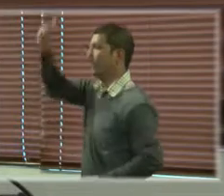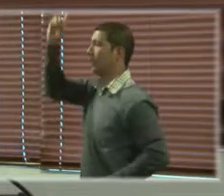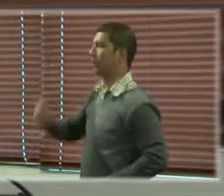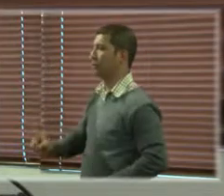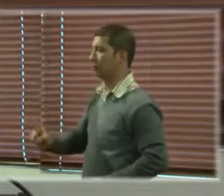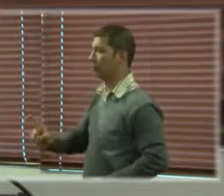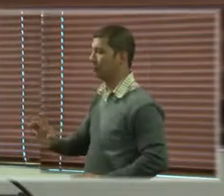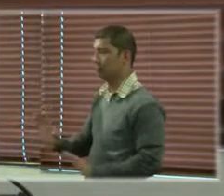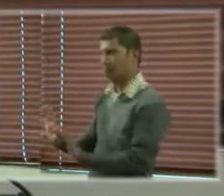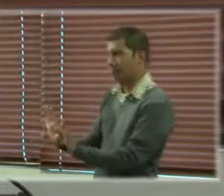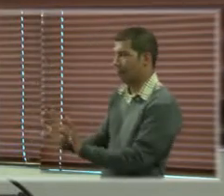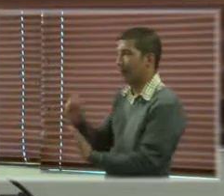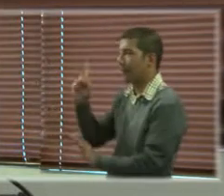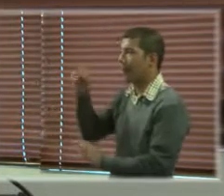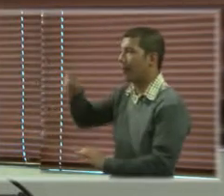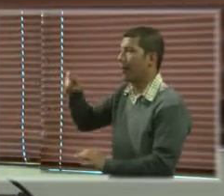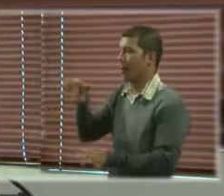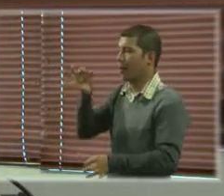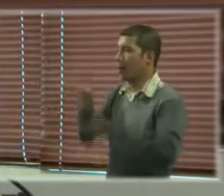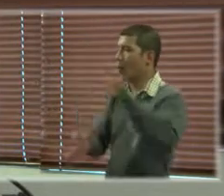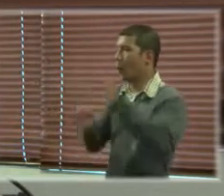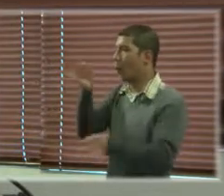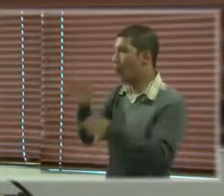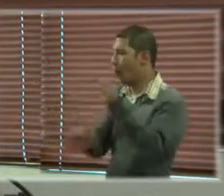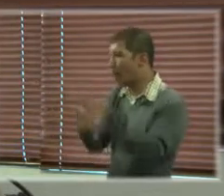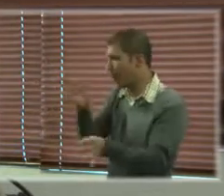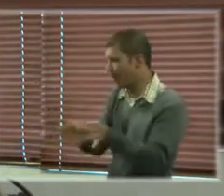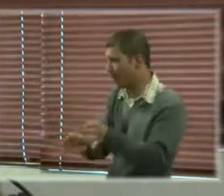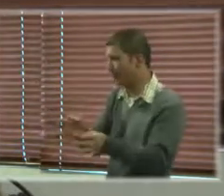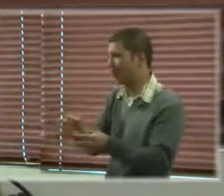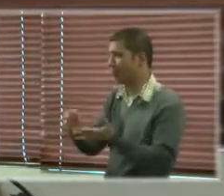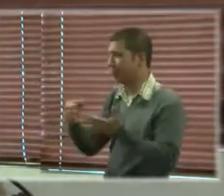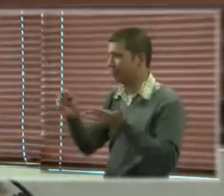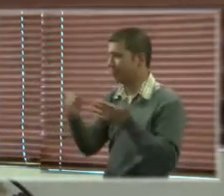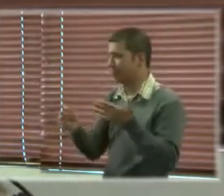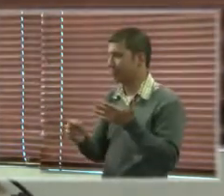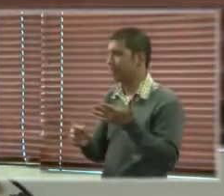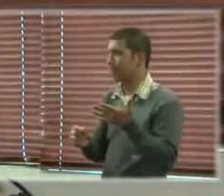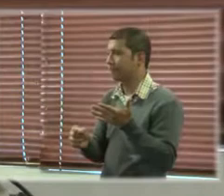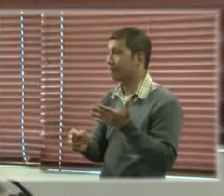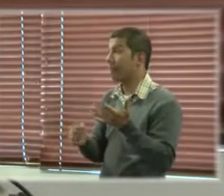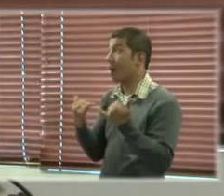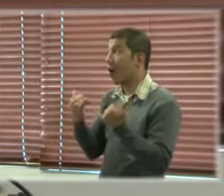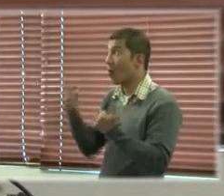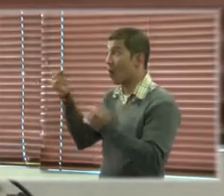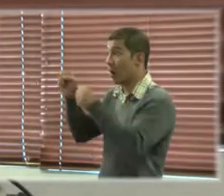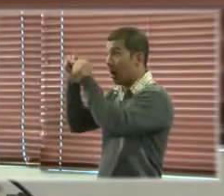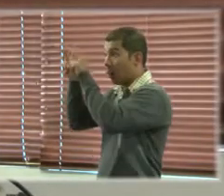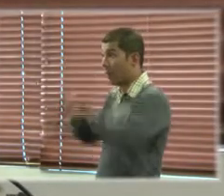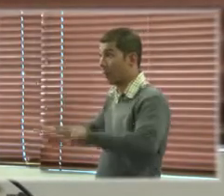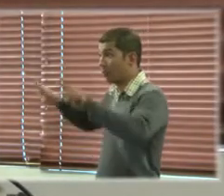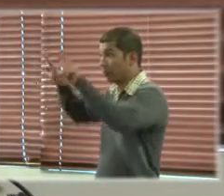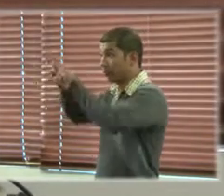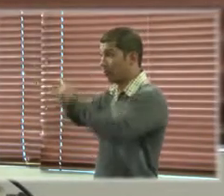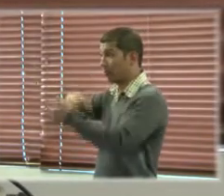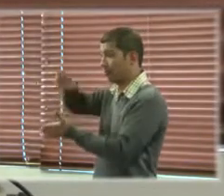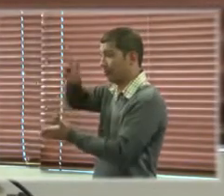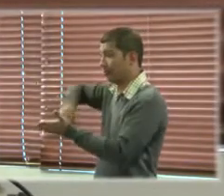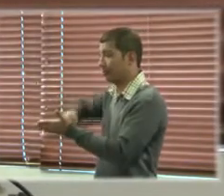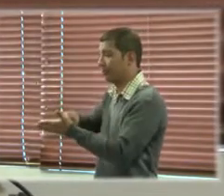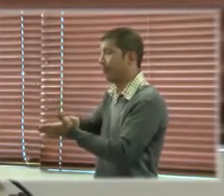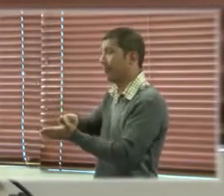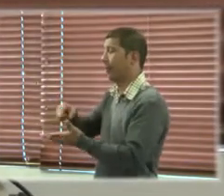de una autorización de juez, que todavía por supuesto dentro de los estándares definidos por la Convención sobre los Derechos de las Personas con